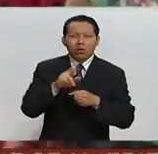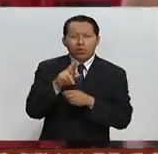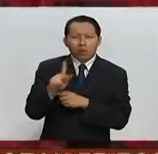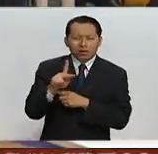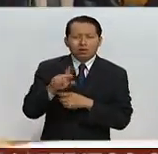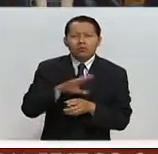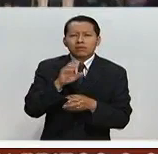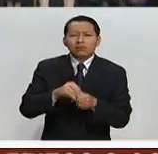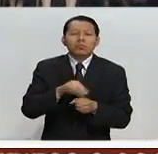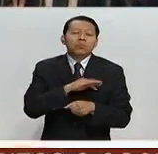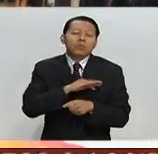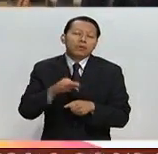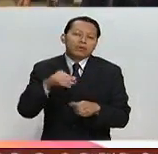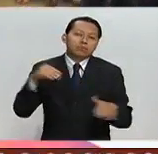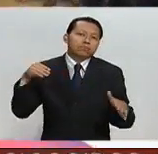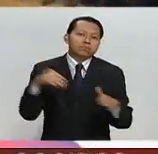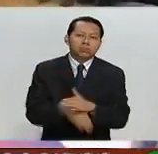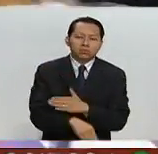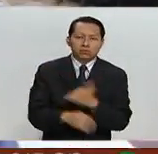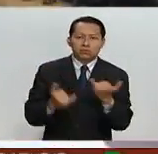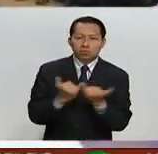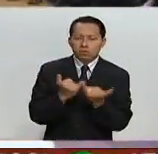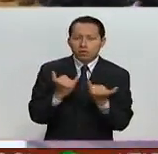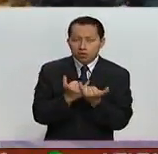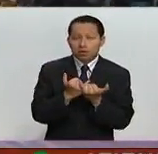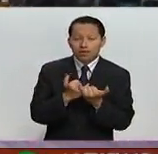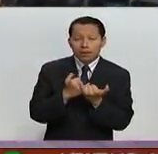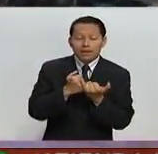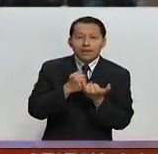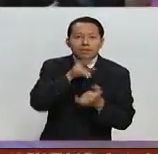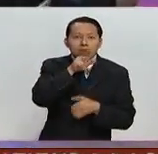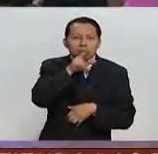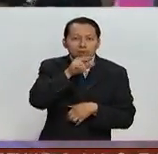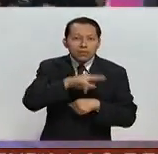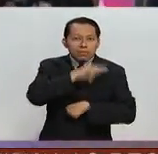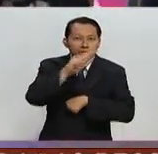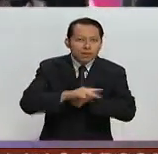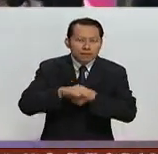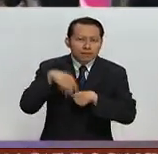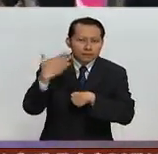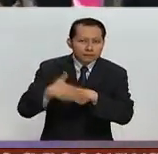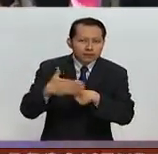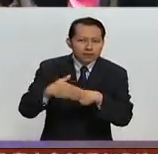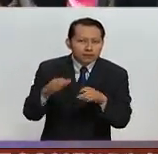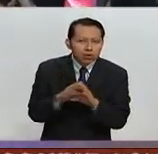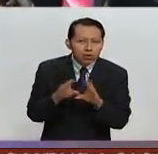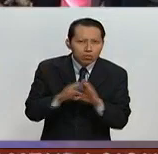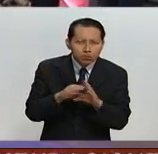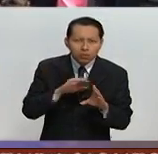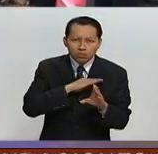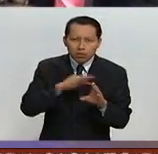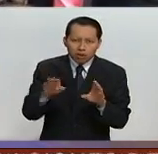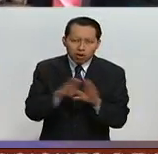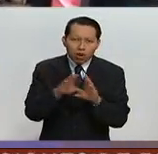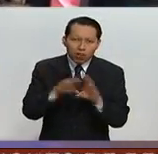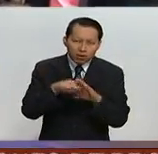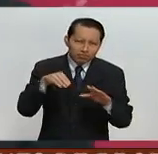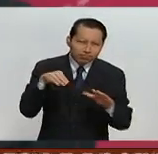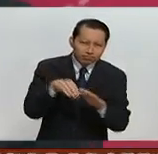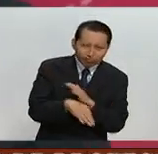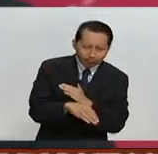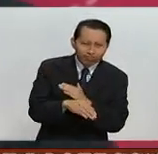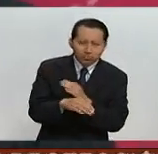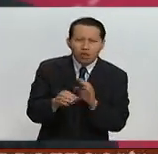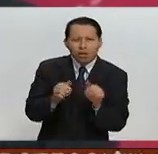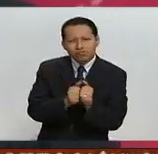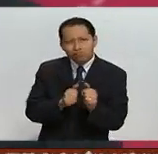podrían ser catastróficas y temen que el país pueda caer en mediano plazo en una recesión. En los últimos